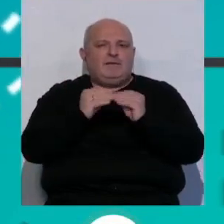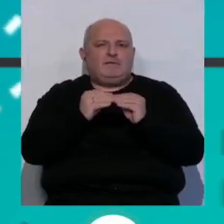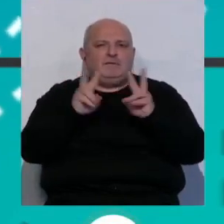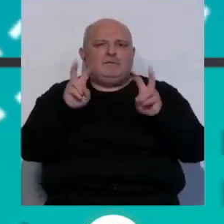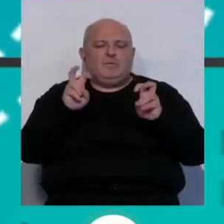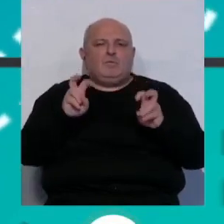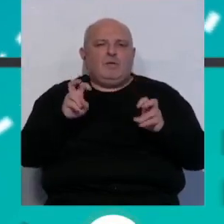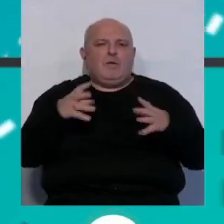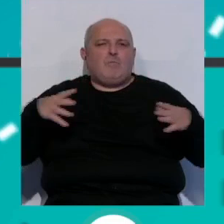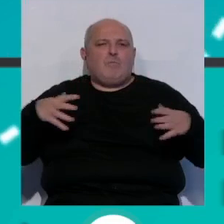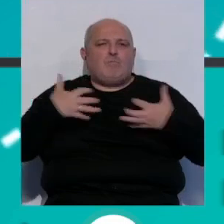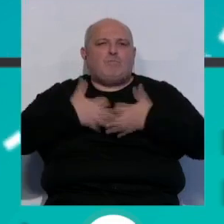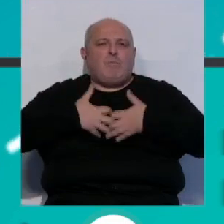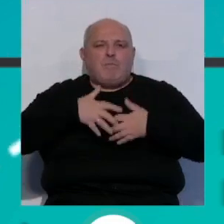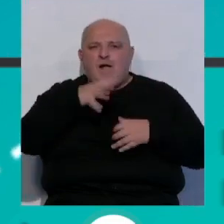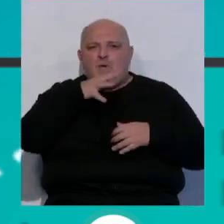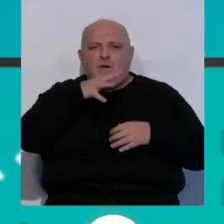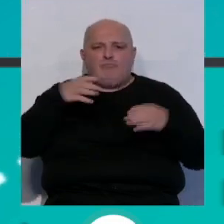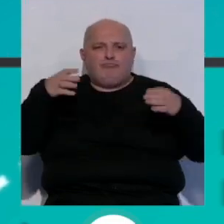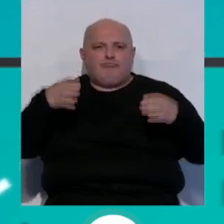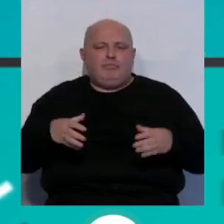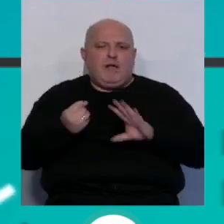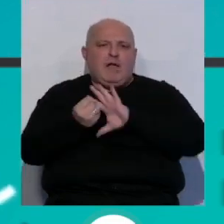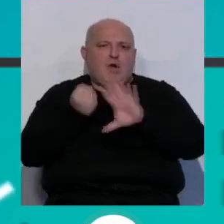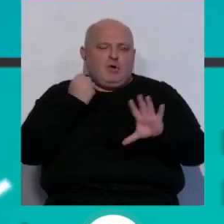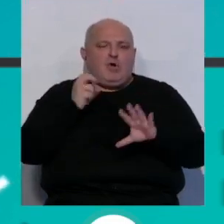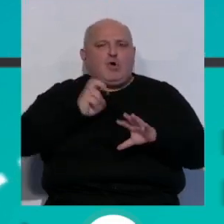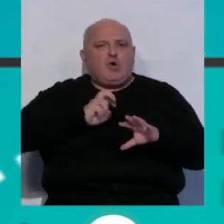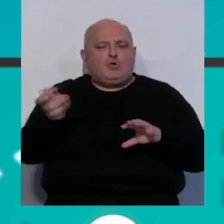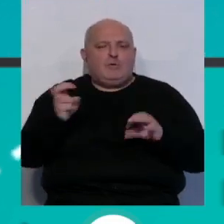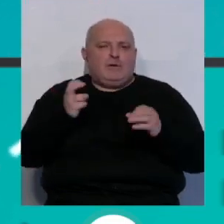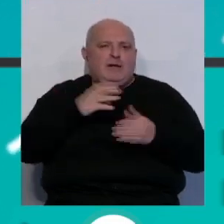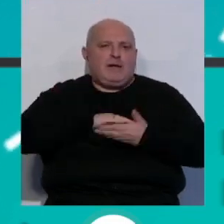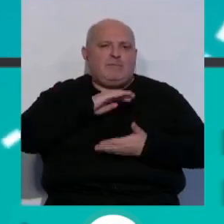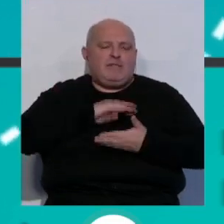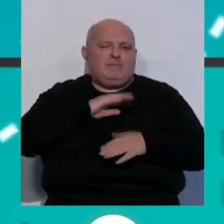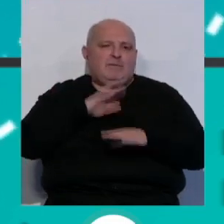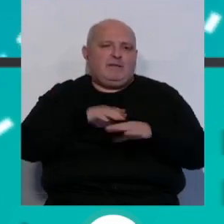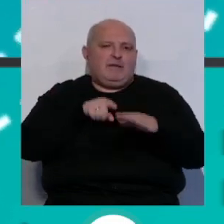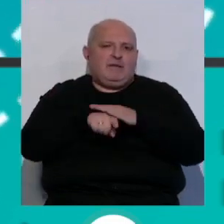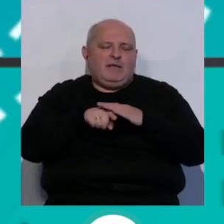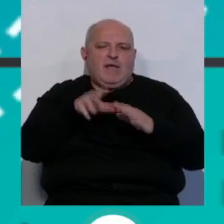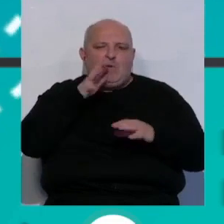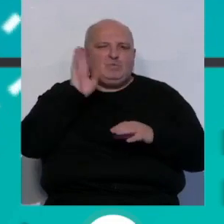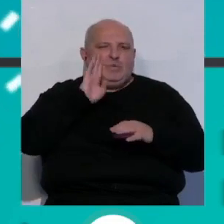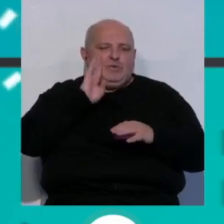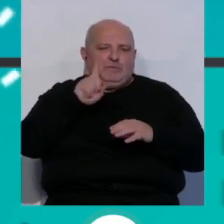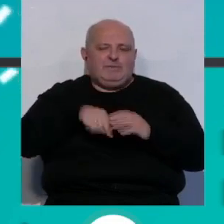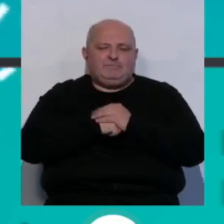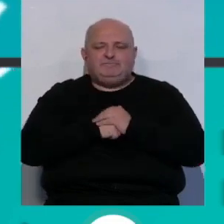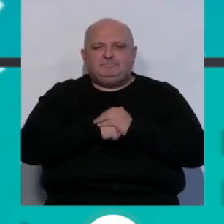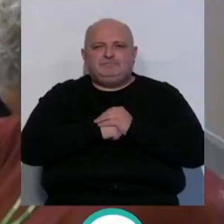de una nueva bomba sumergible que supondrá un ahorro energético y mayor capacidad para la gestión de aguas residuales de la ciudad.